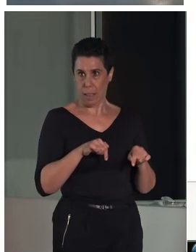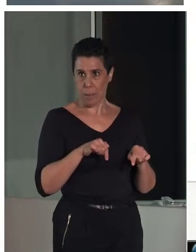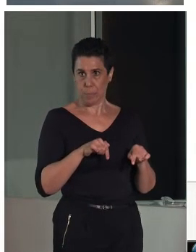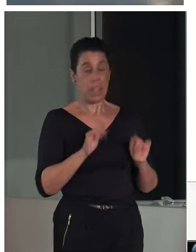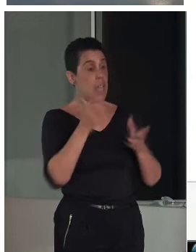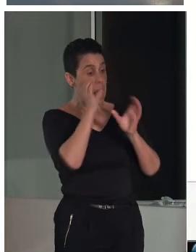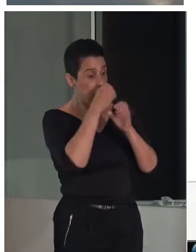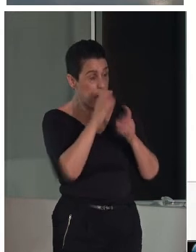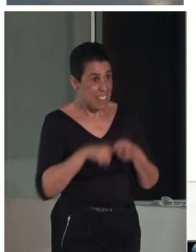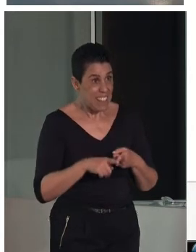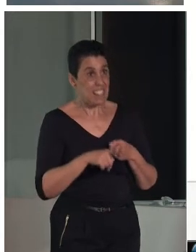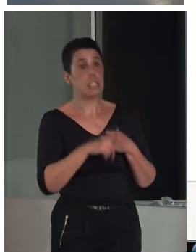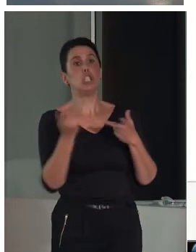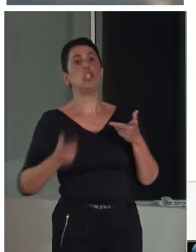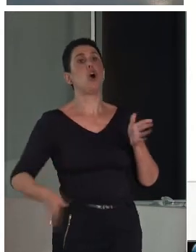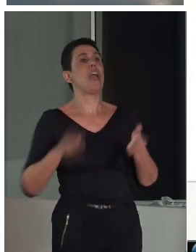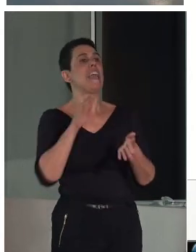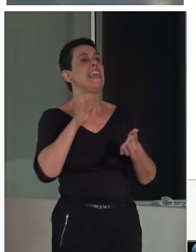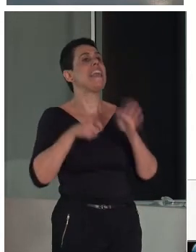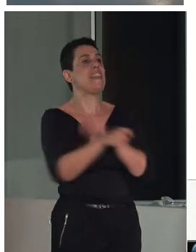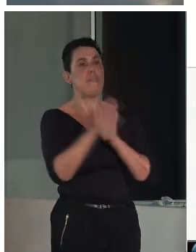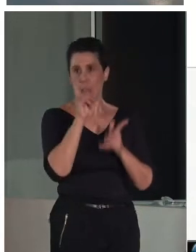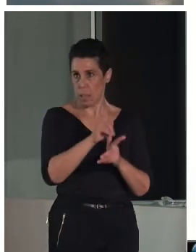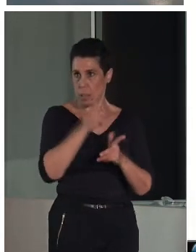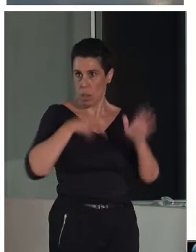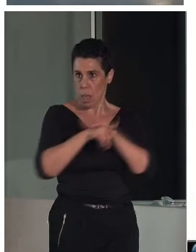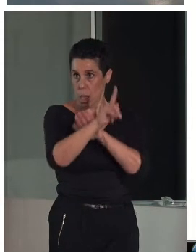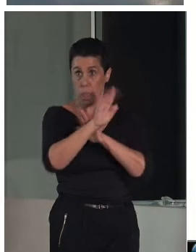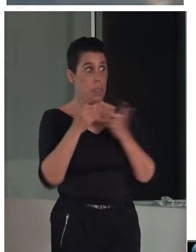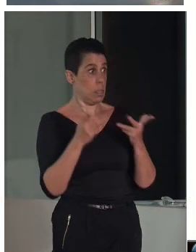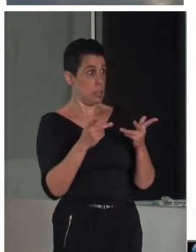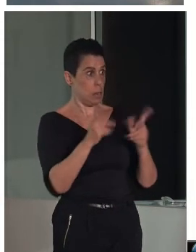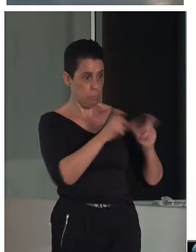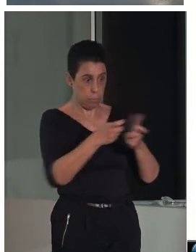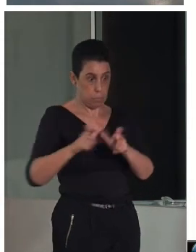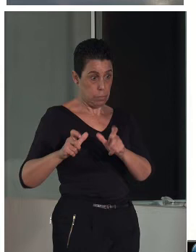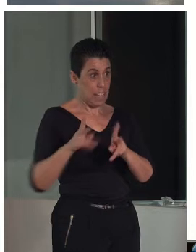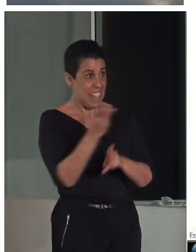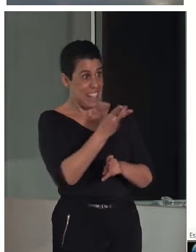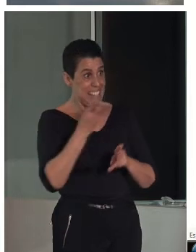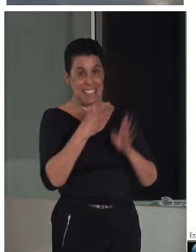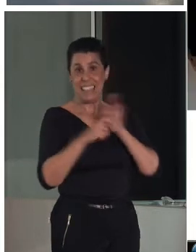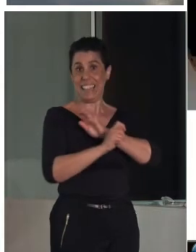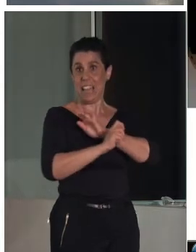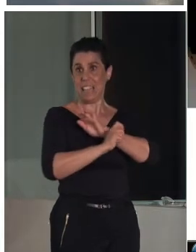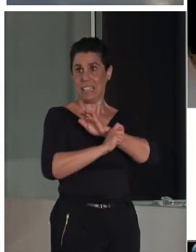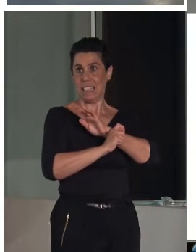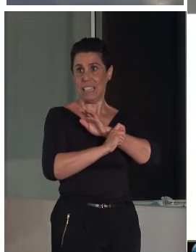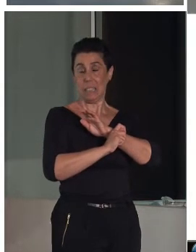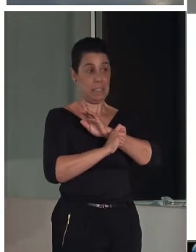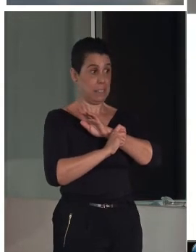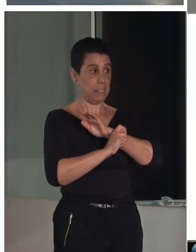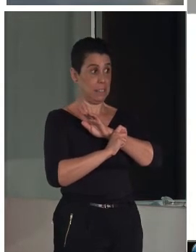desarrollo. Entre esas estrategias, realmente